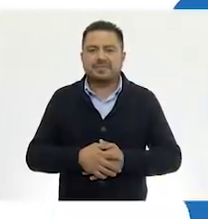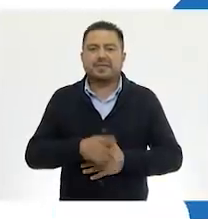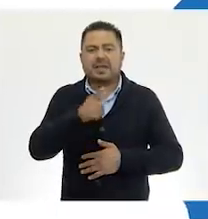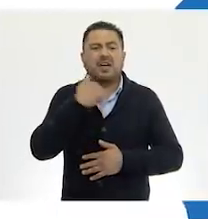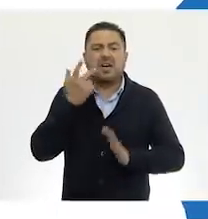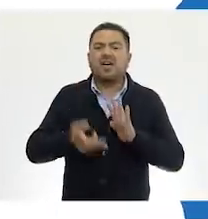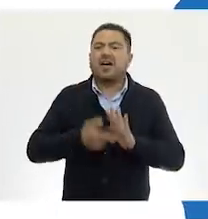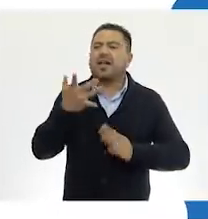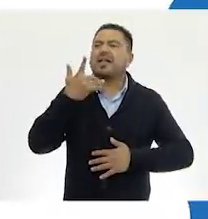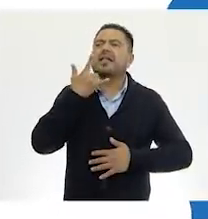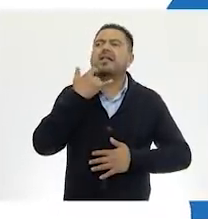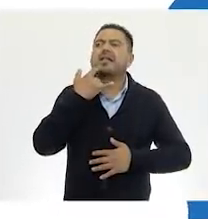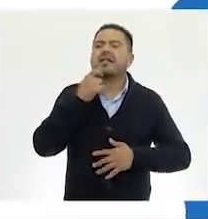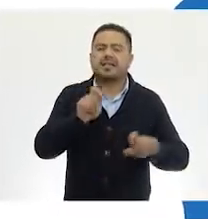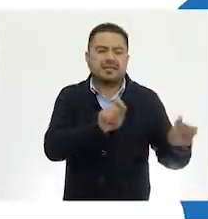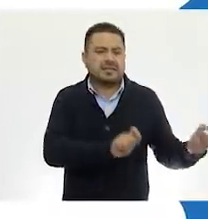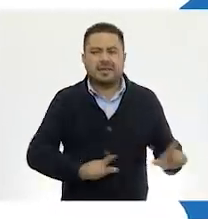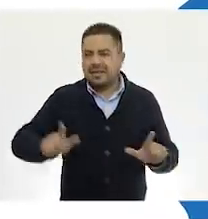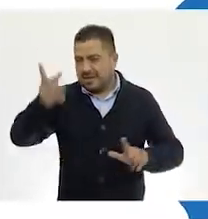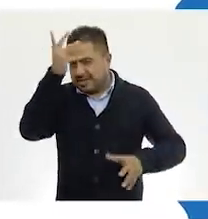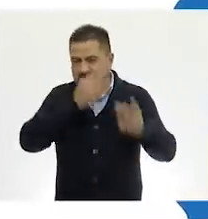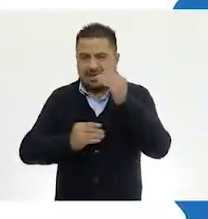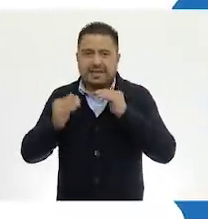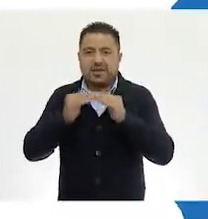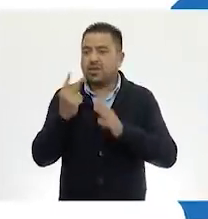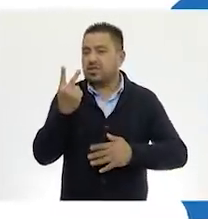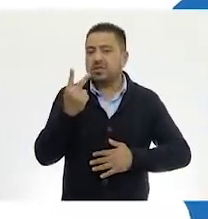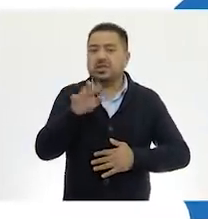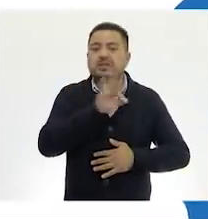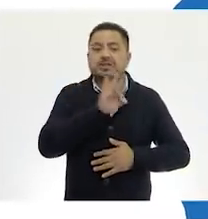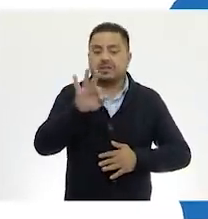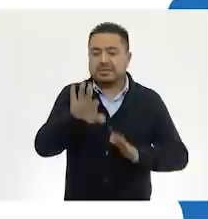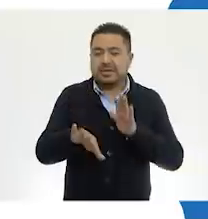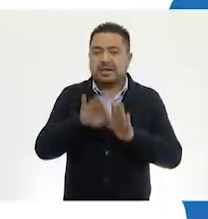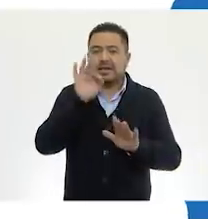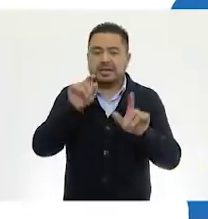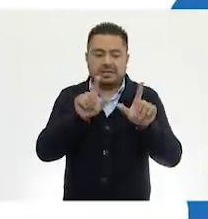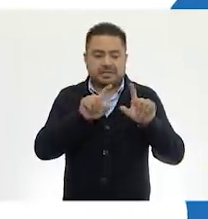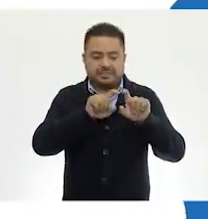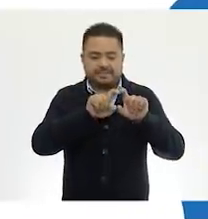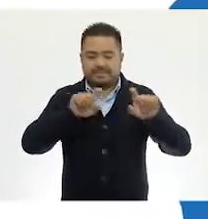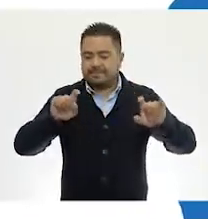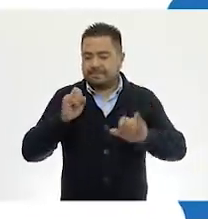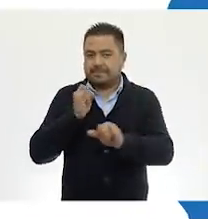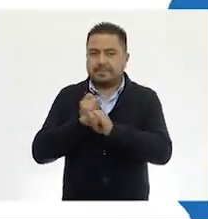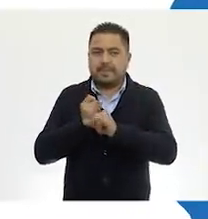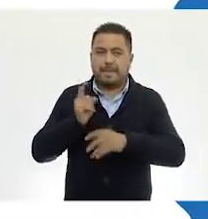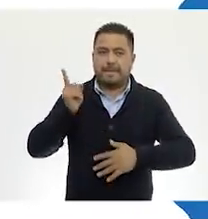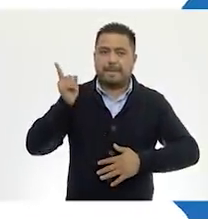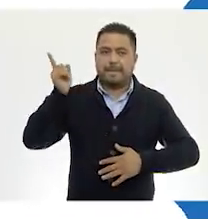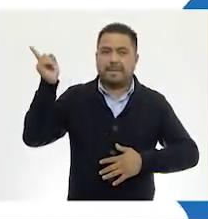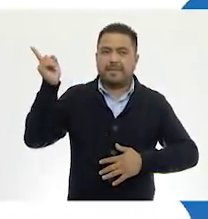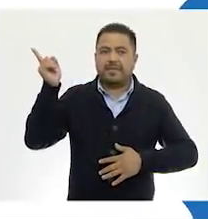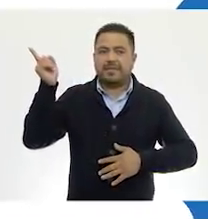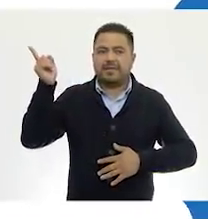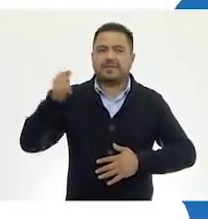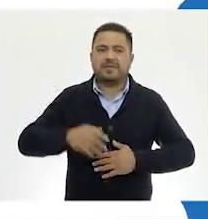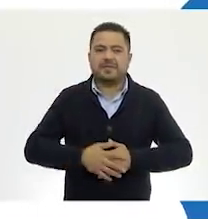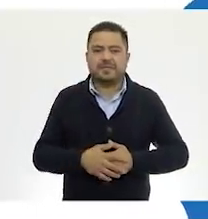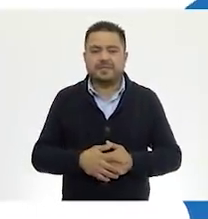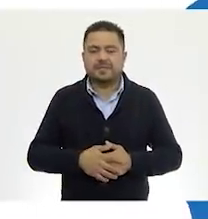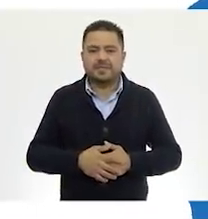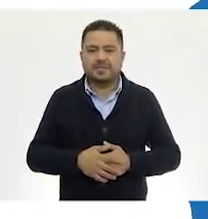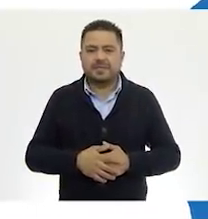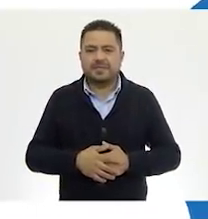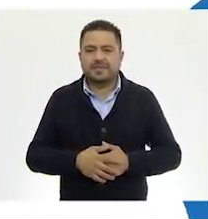Si quieres volver a ver los programas de Aprende en Casa 2, los puedes encontrar en la siguiente liga. Aprende en casa.cep